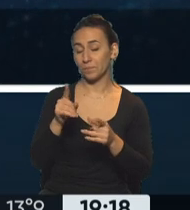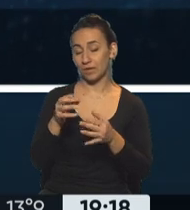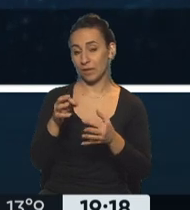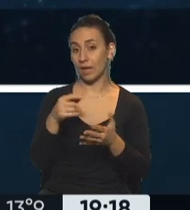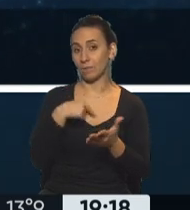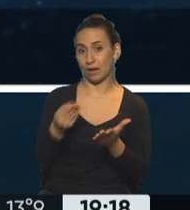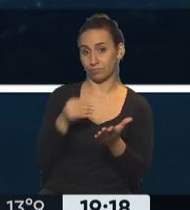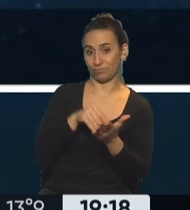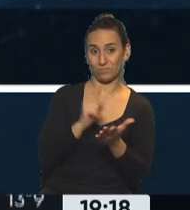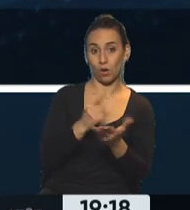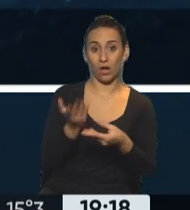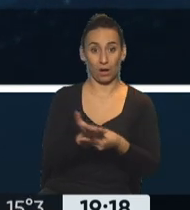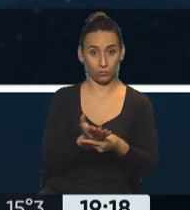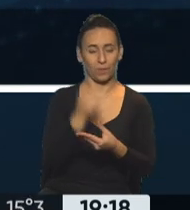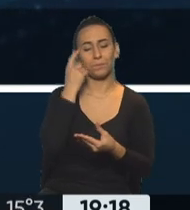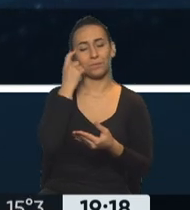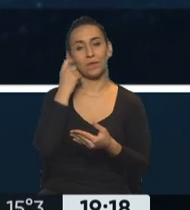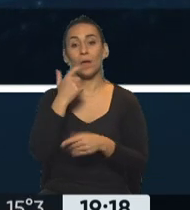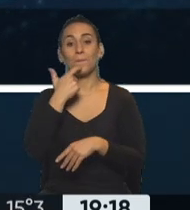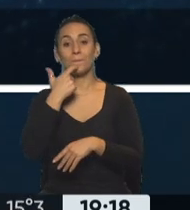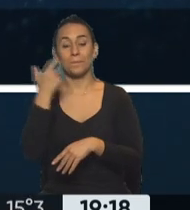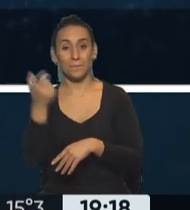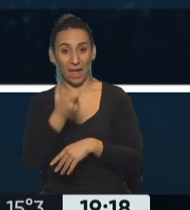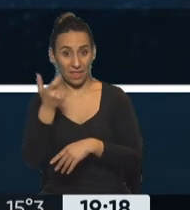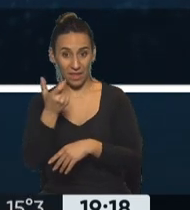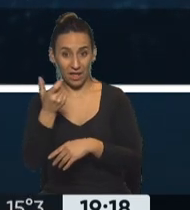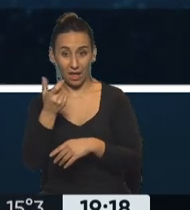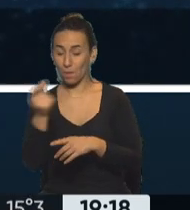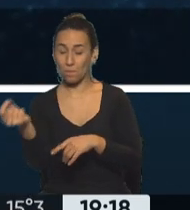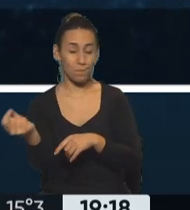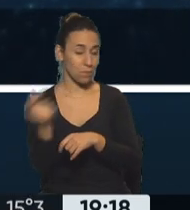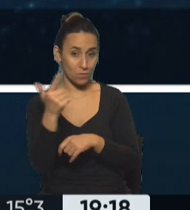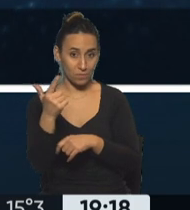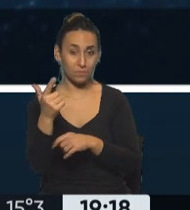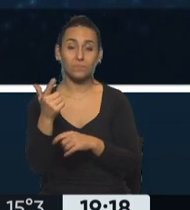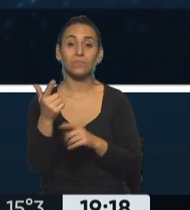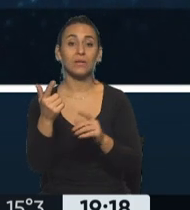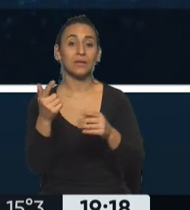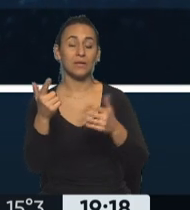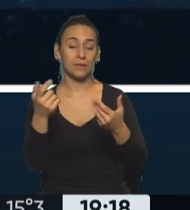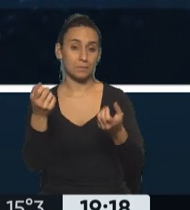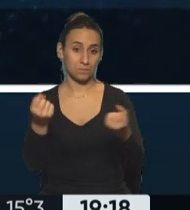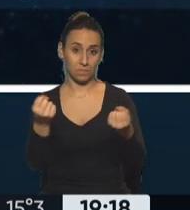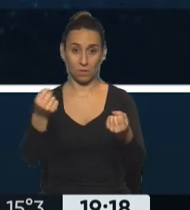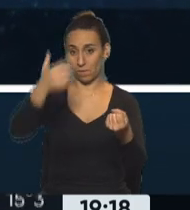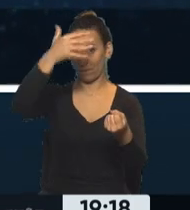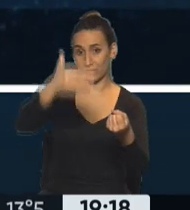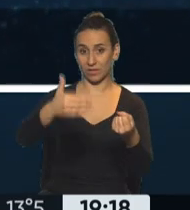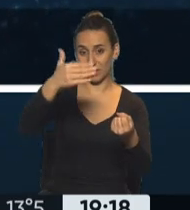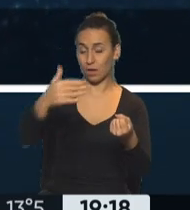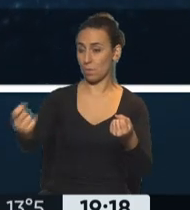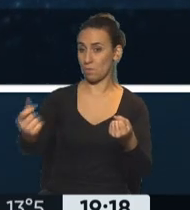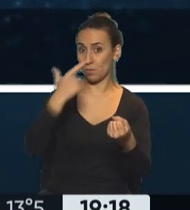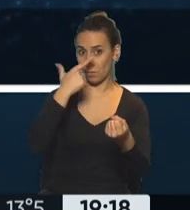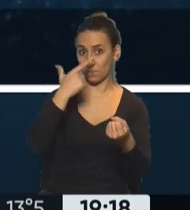Hay un que impacta de lleno sobre el sector pronto parietal del cráneo